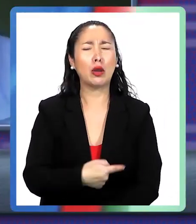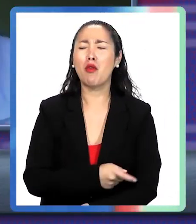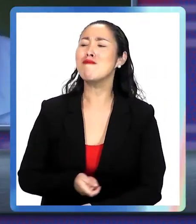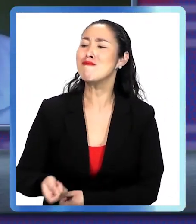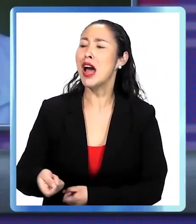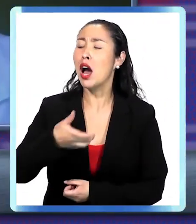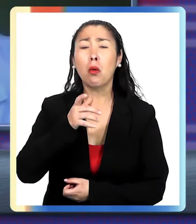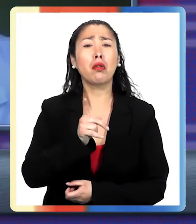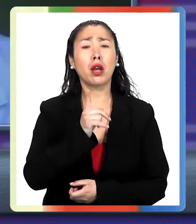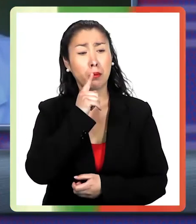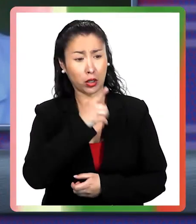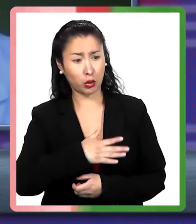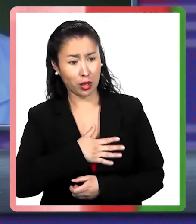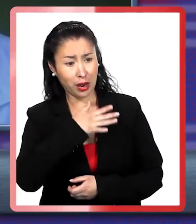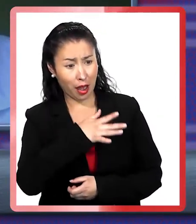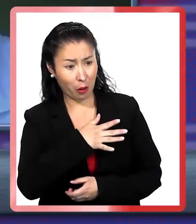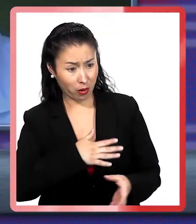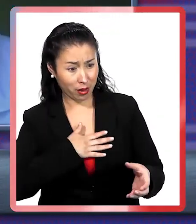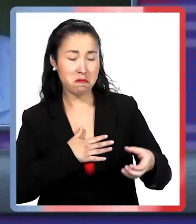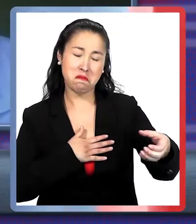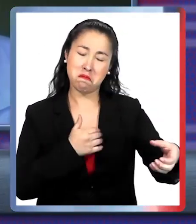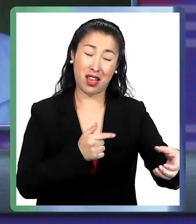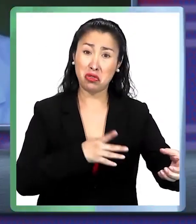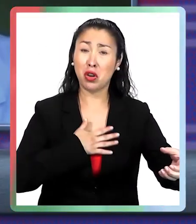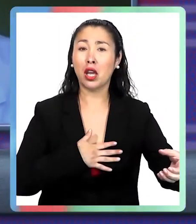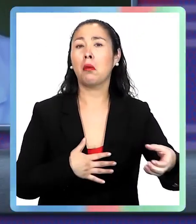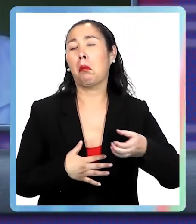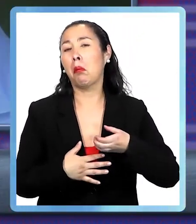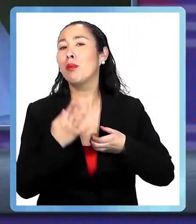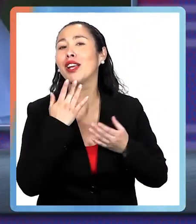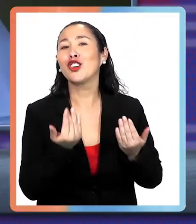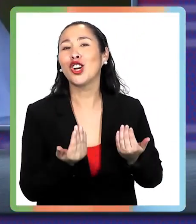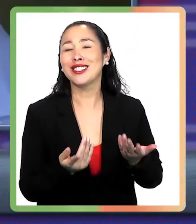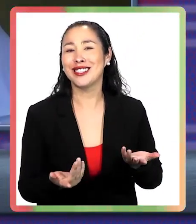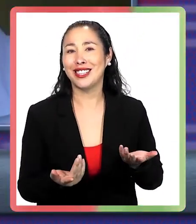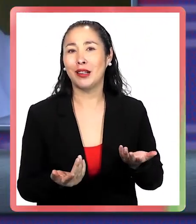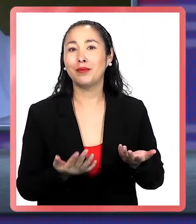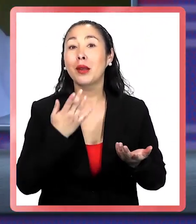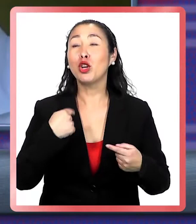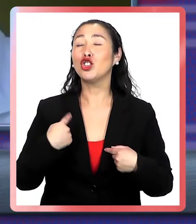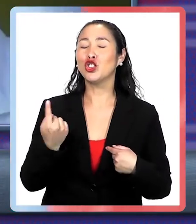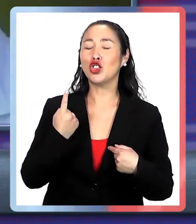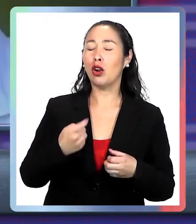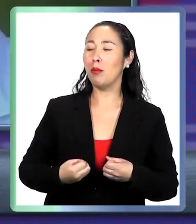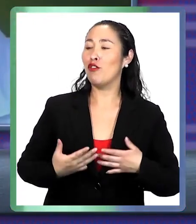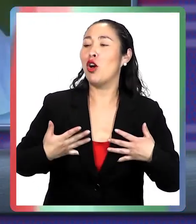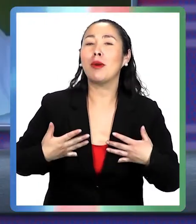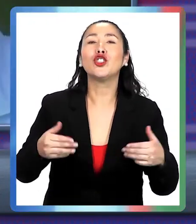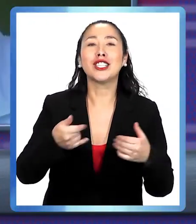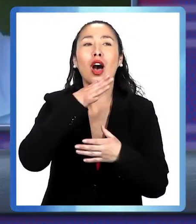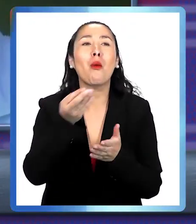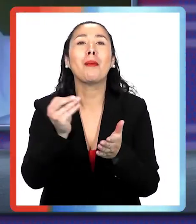fuerza. Hay que ofrecer si el niño quiere bien, si el niño no quiere, no la necesita porque el osmómetro hipotalámico le dice exactamente